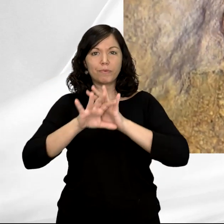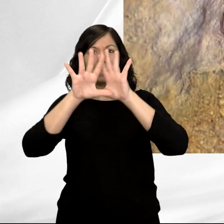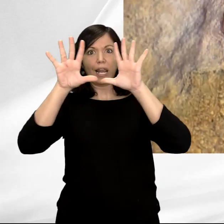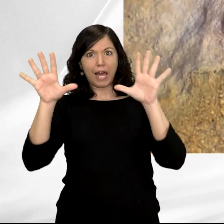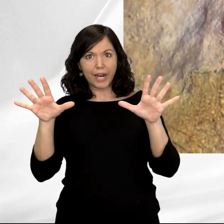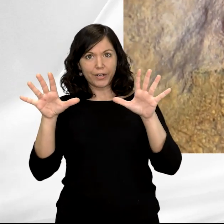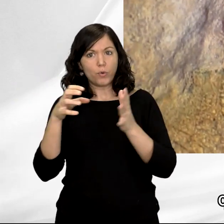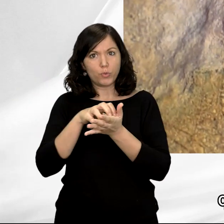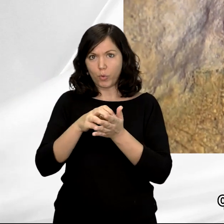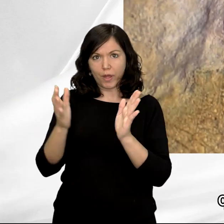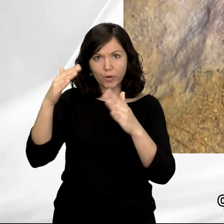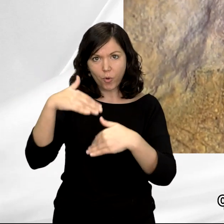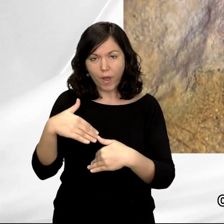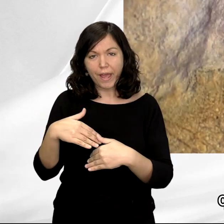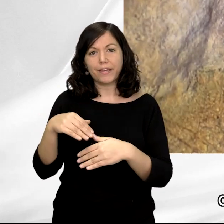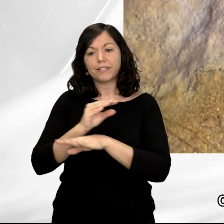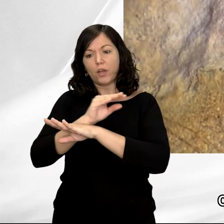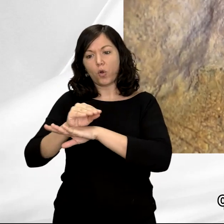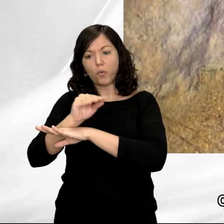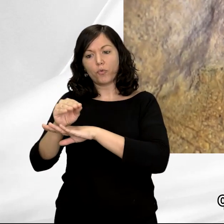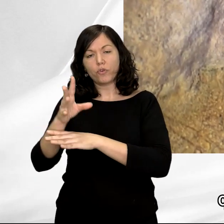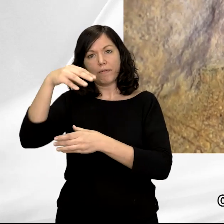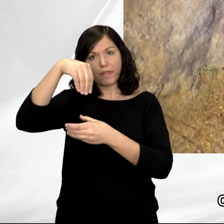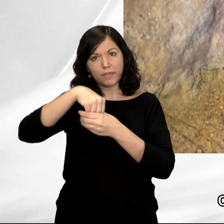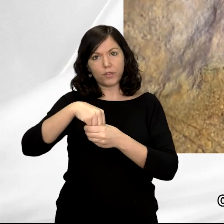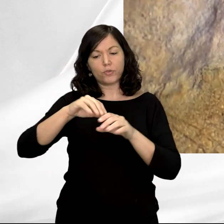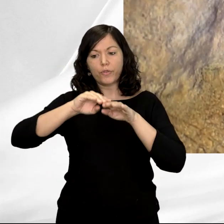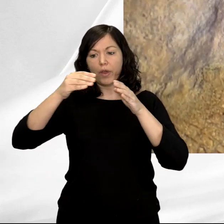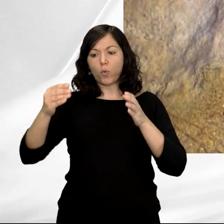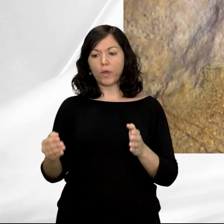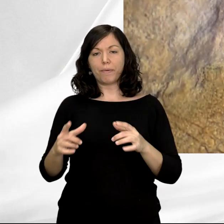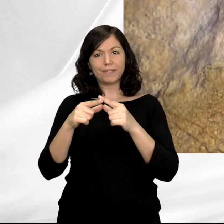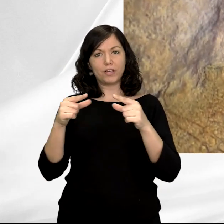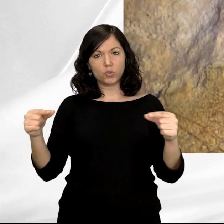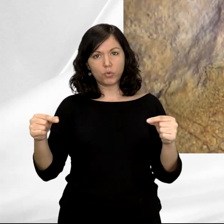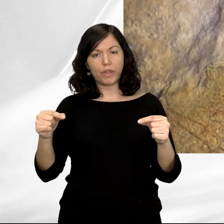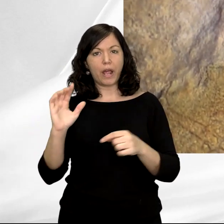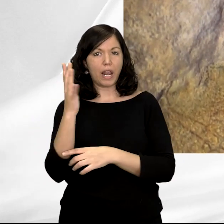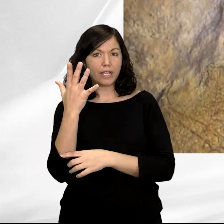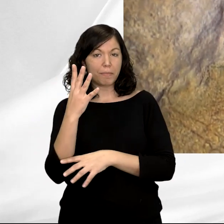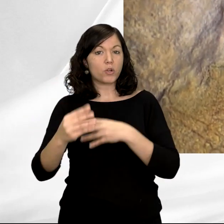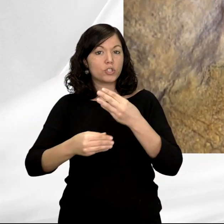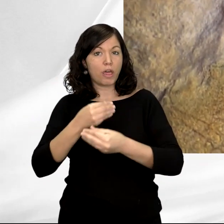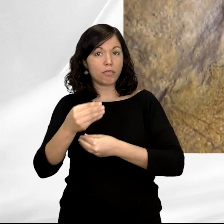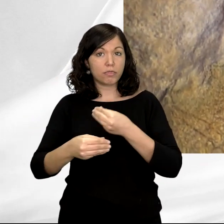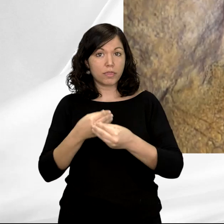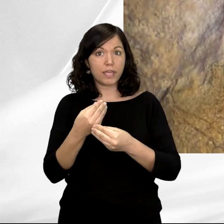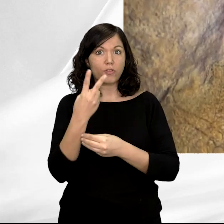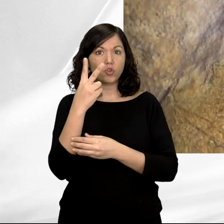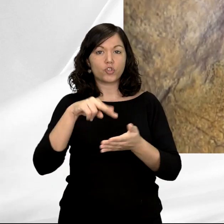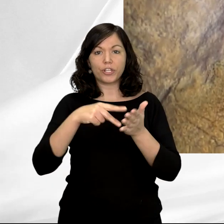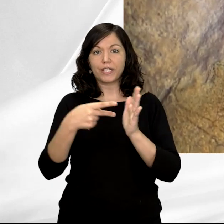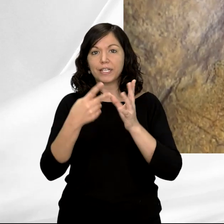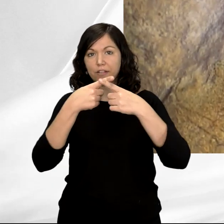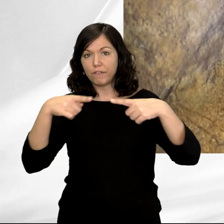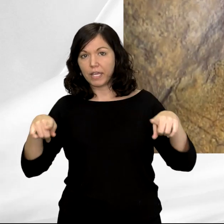indudable, que se conserva en las cuevas de Asturias. Las manos se podían hacer mediante dos técnicas